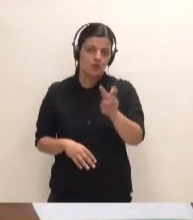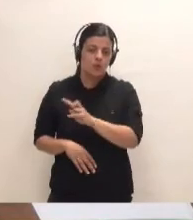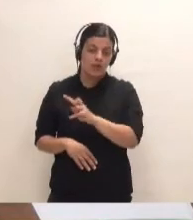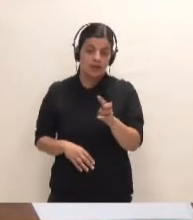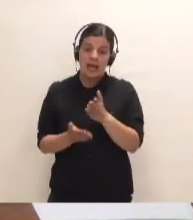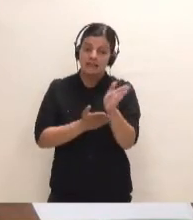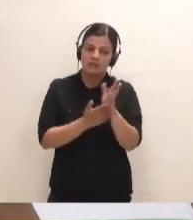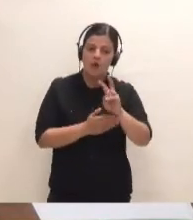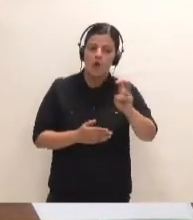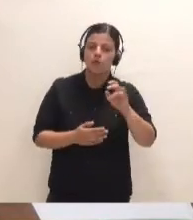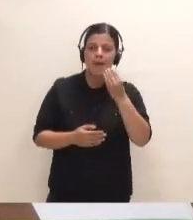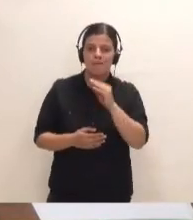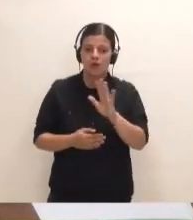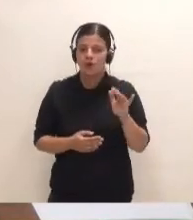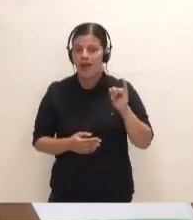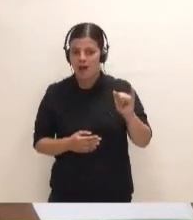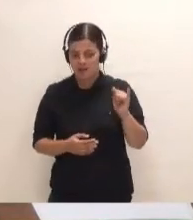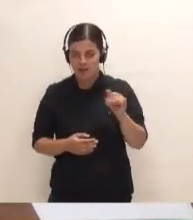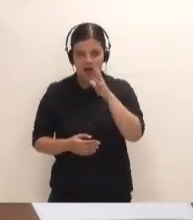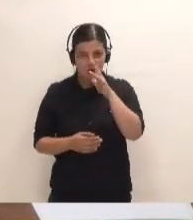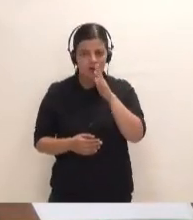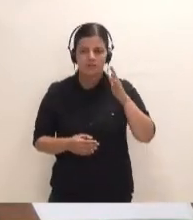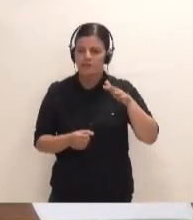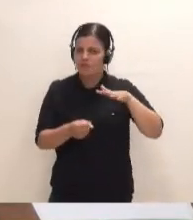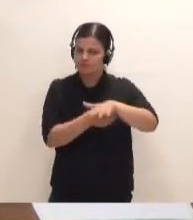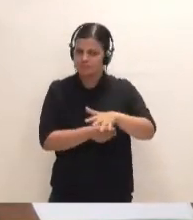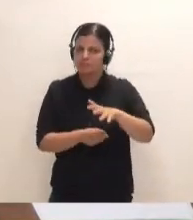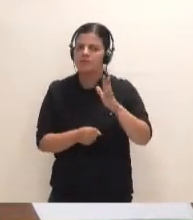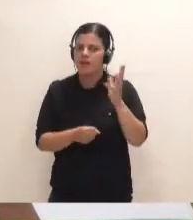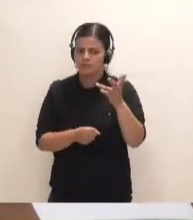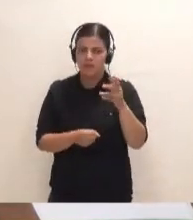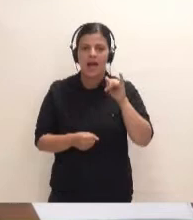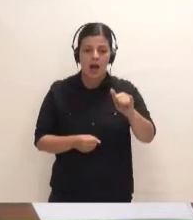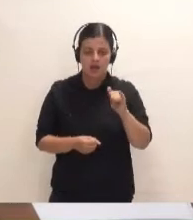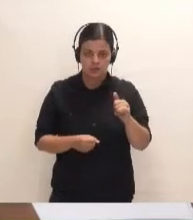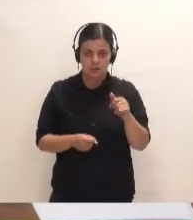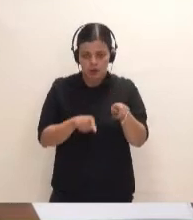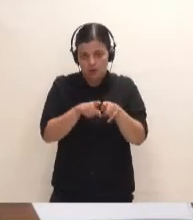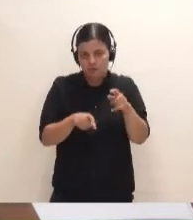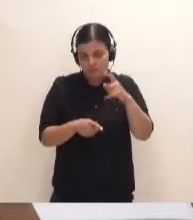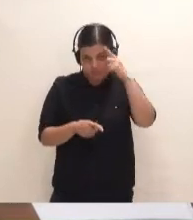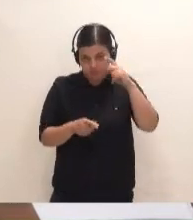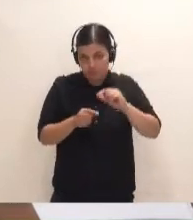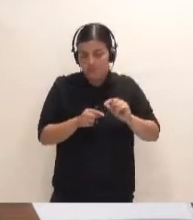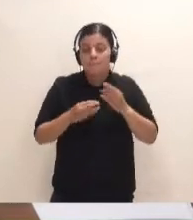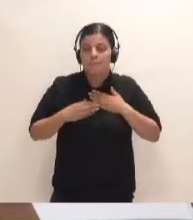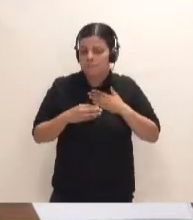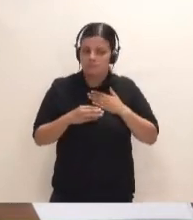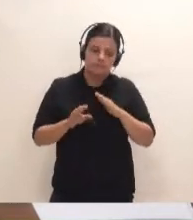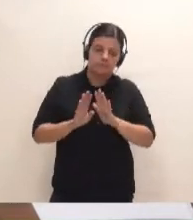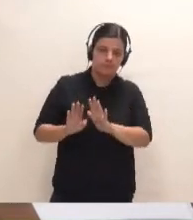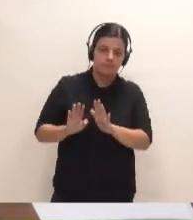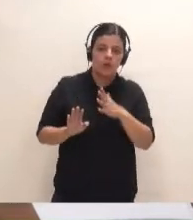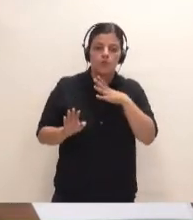mejores alternativas, ahora que tenemos una evaluación de impacto ambiental más allá de mi criterio que he mantenido, se puede sustituir, se puede cambiar o podemos quedarnos